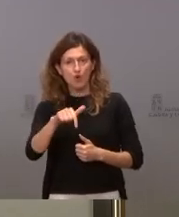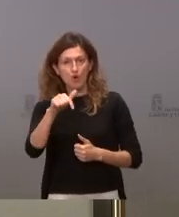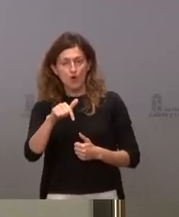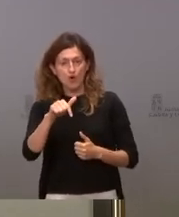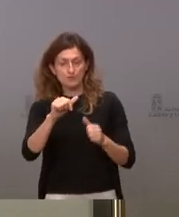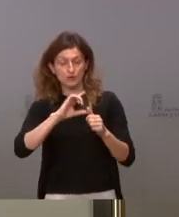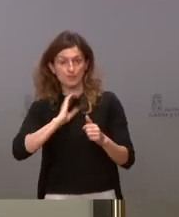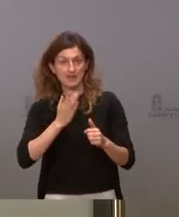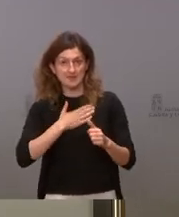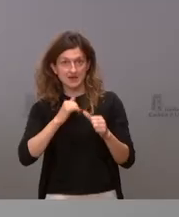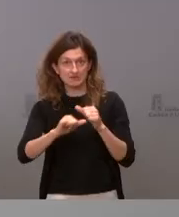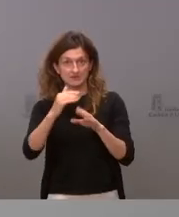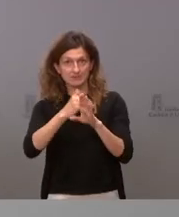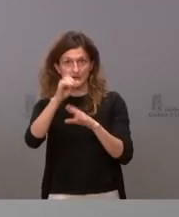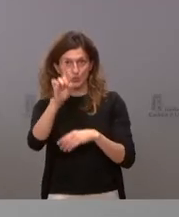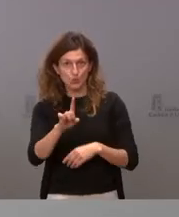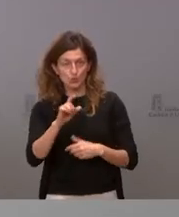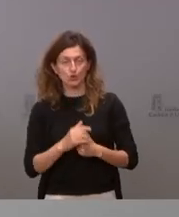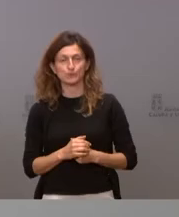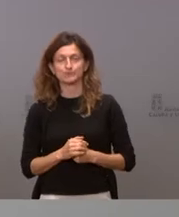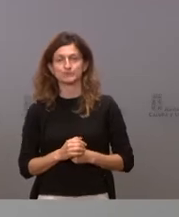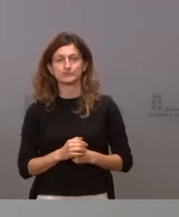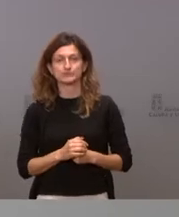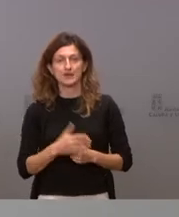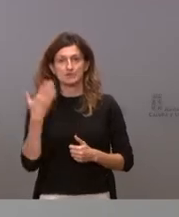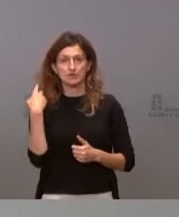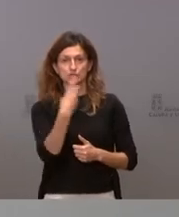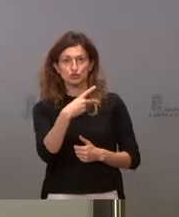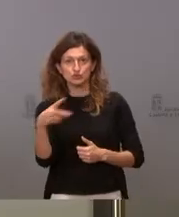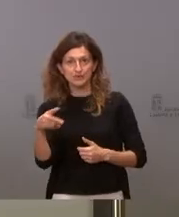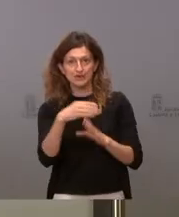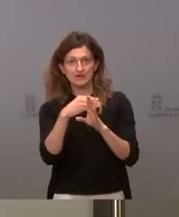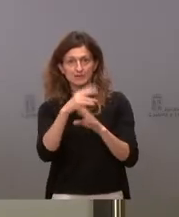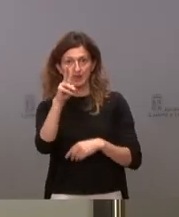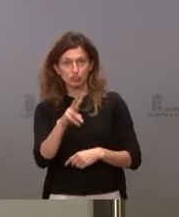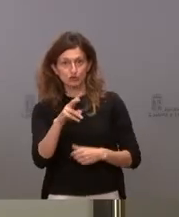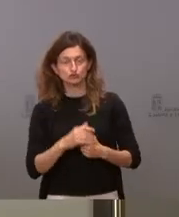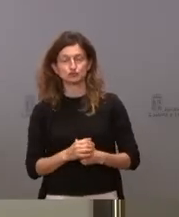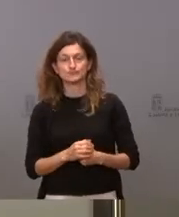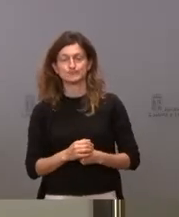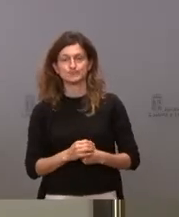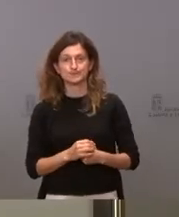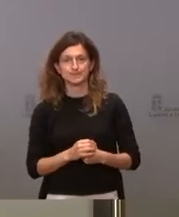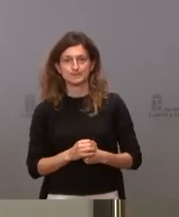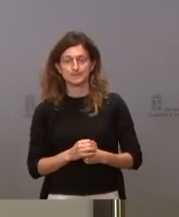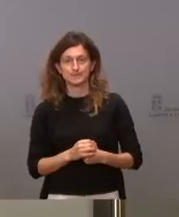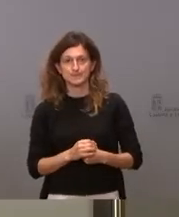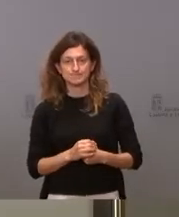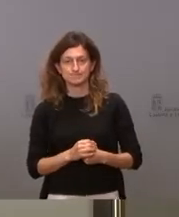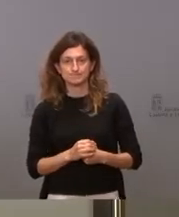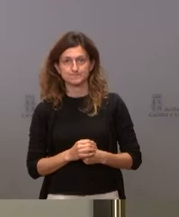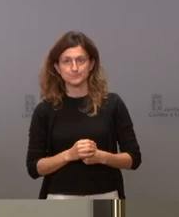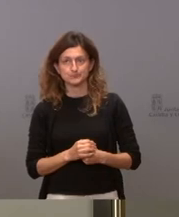bueno, partir de mañana estaremos en nivel 1, hace 15 días estábamos en nivel 2, ¿por qué no se pueden